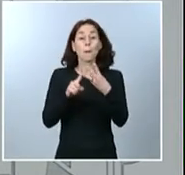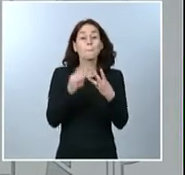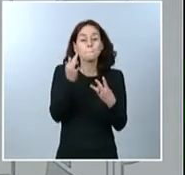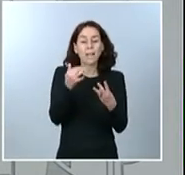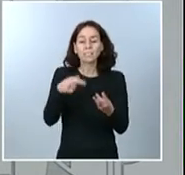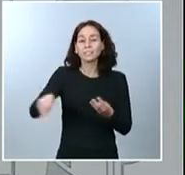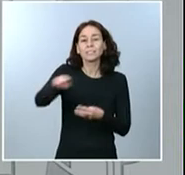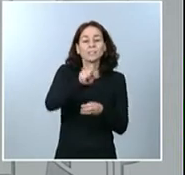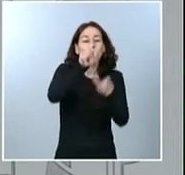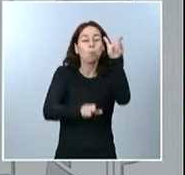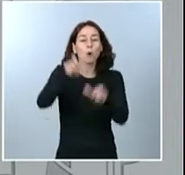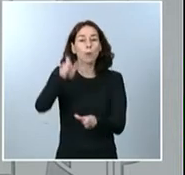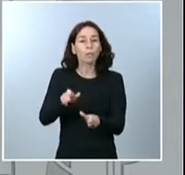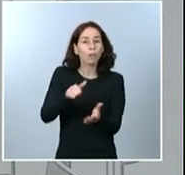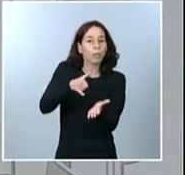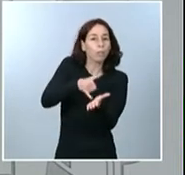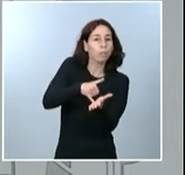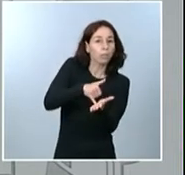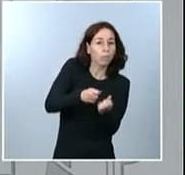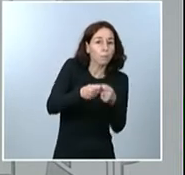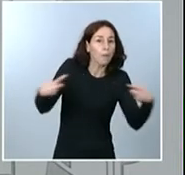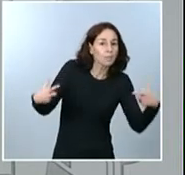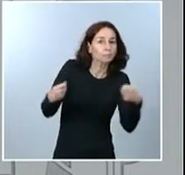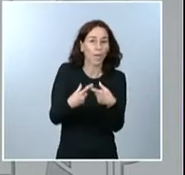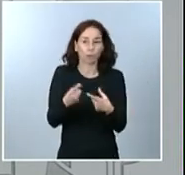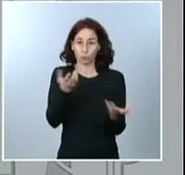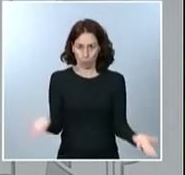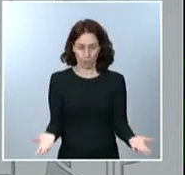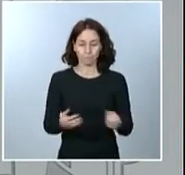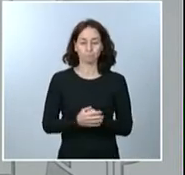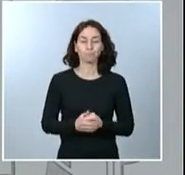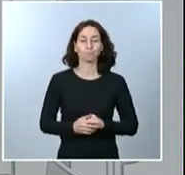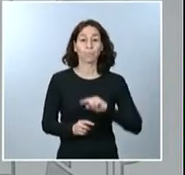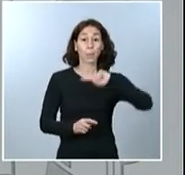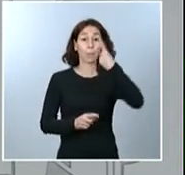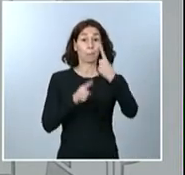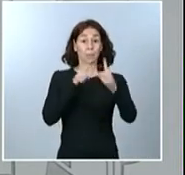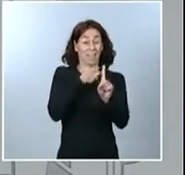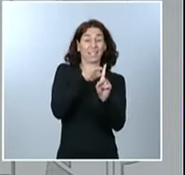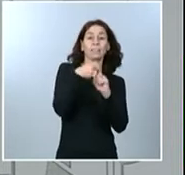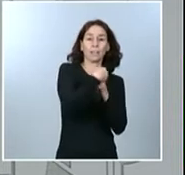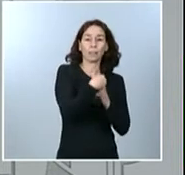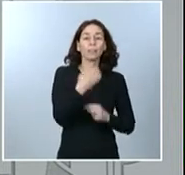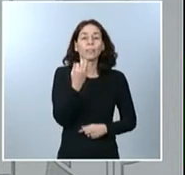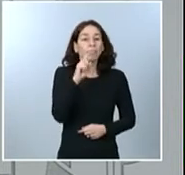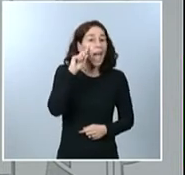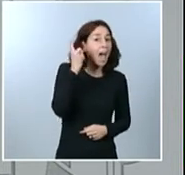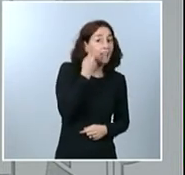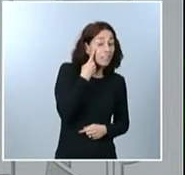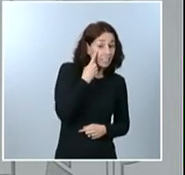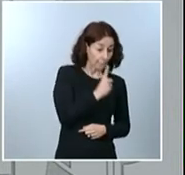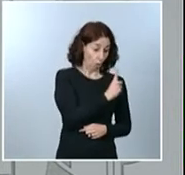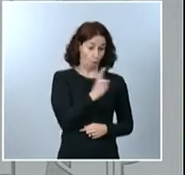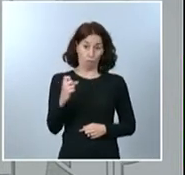¿Cuáles son estos indicadores principales? El primer indicador es el número de casos detectados por cada 100.000 habitantes en los últimos 14